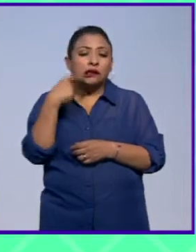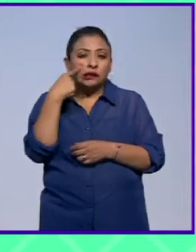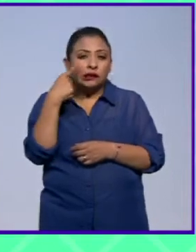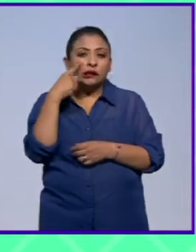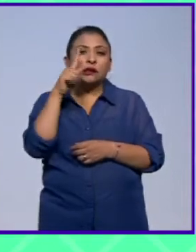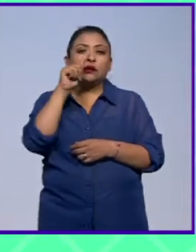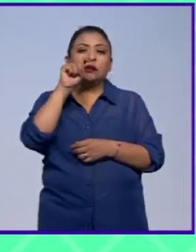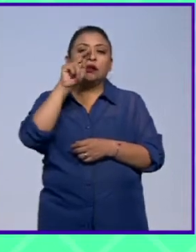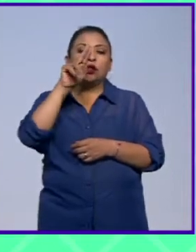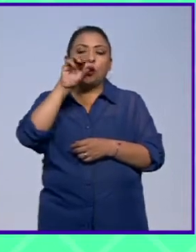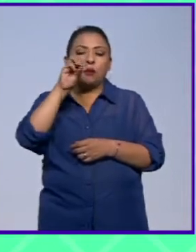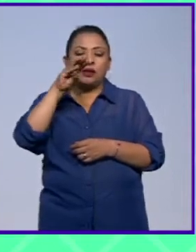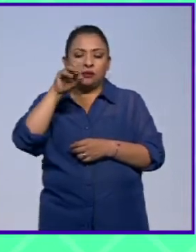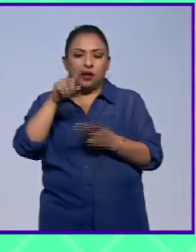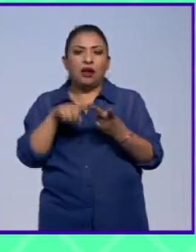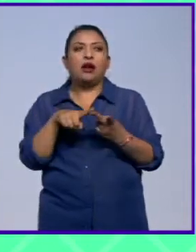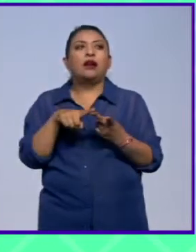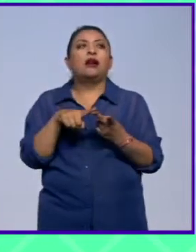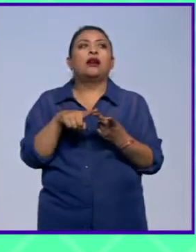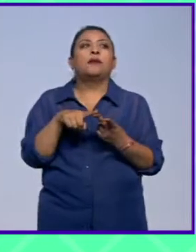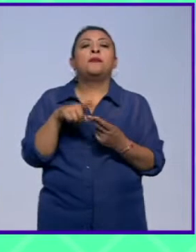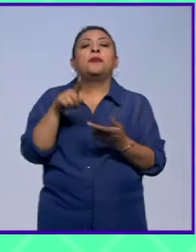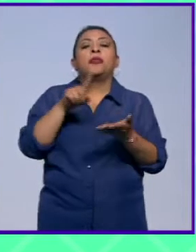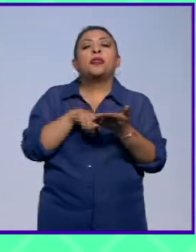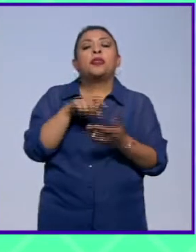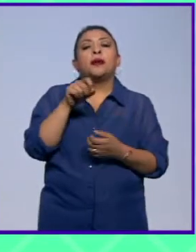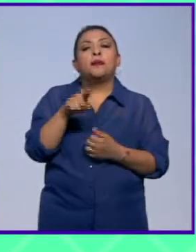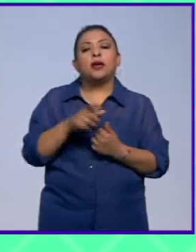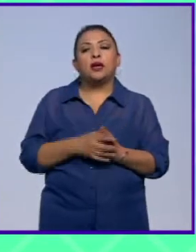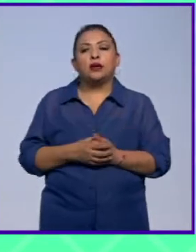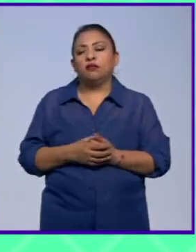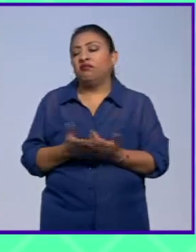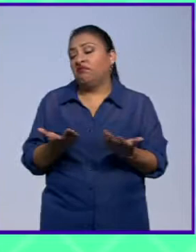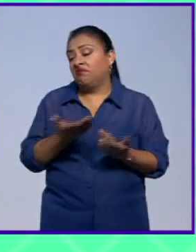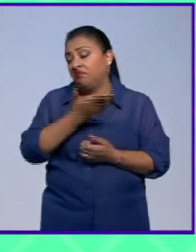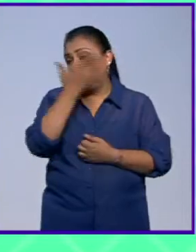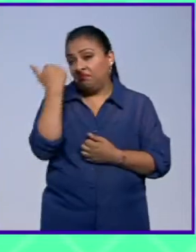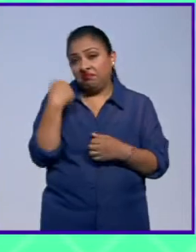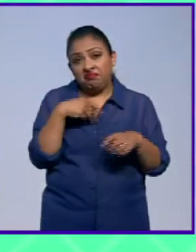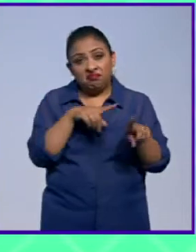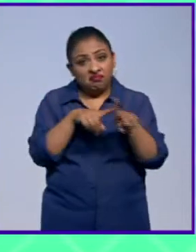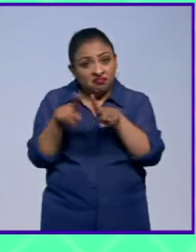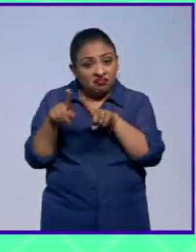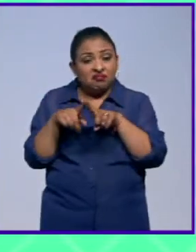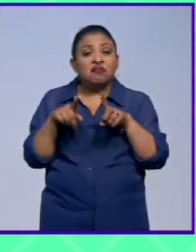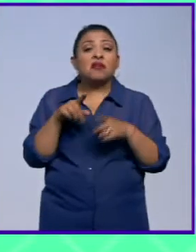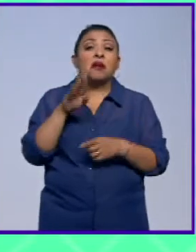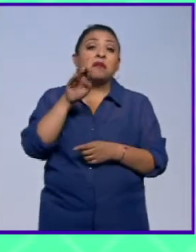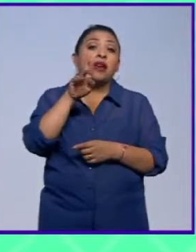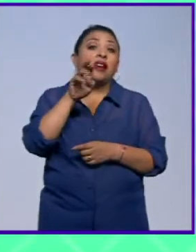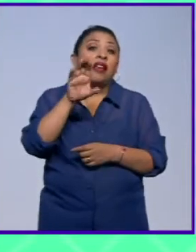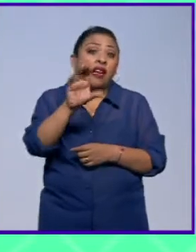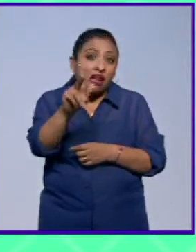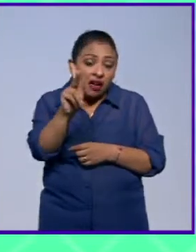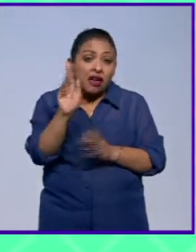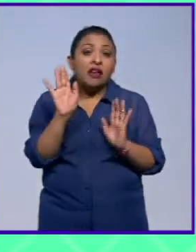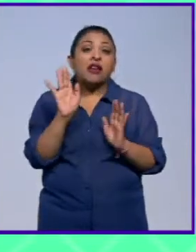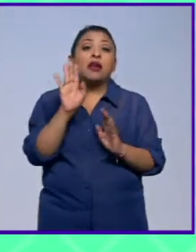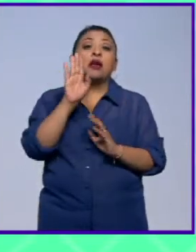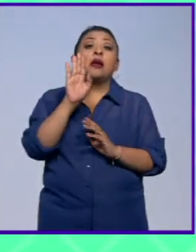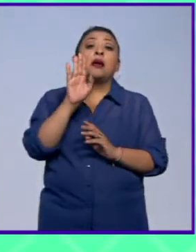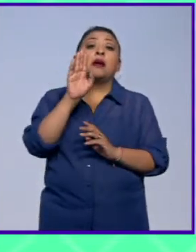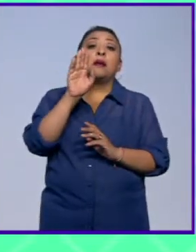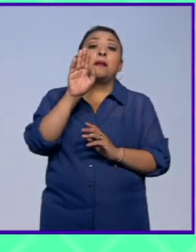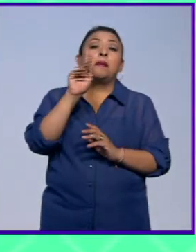Thomas Mann aparecen en no sé en en Pérez por ejemplo Picasso